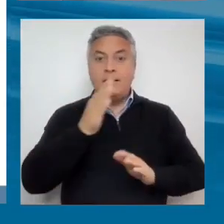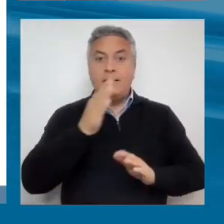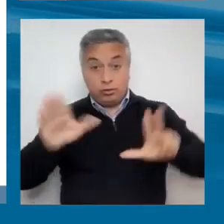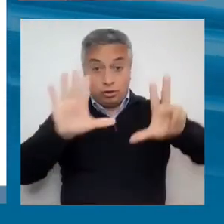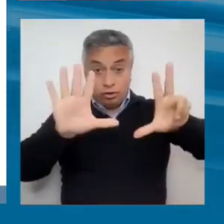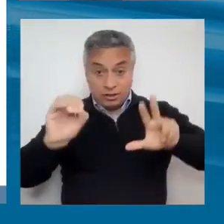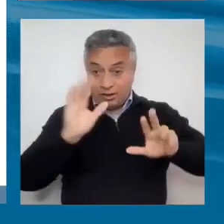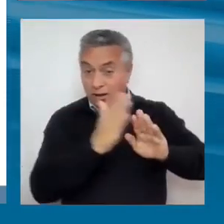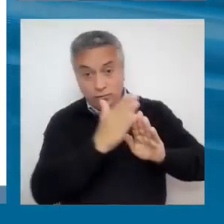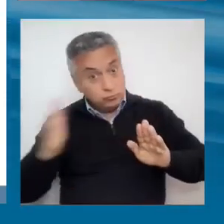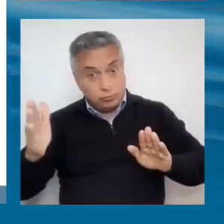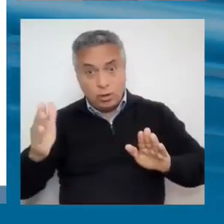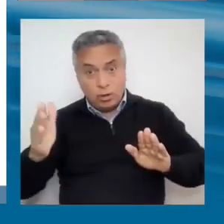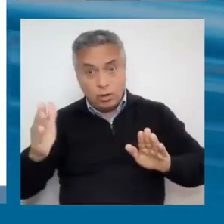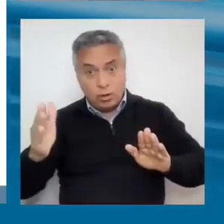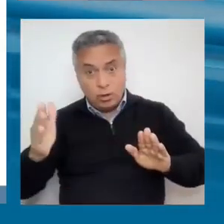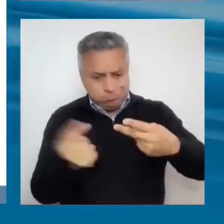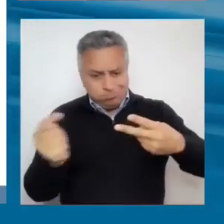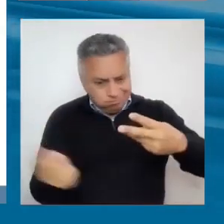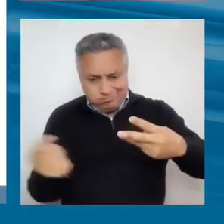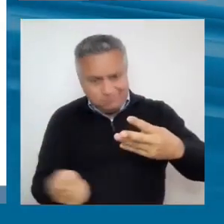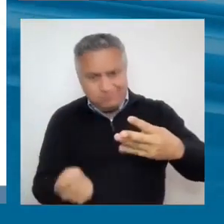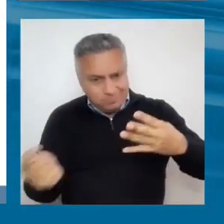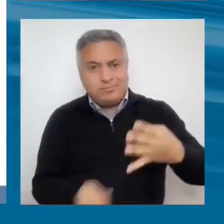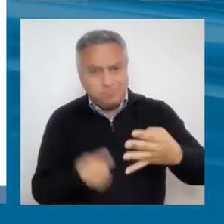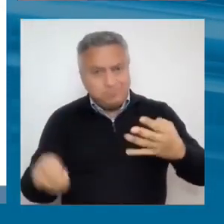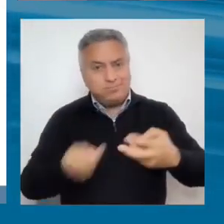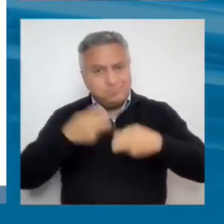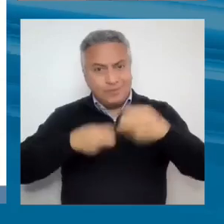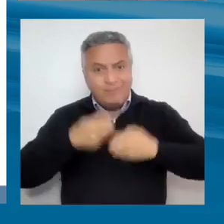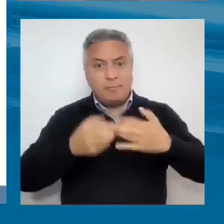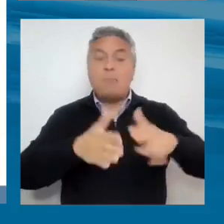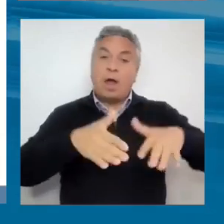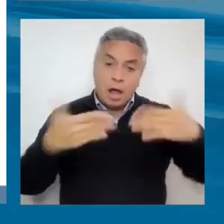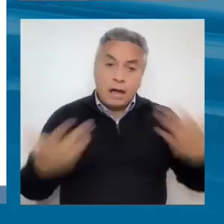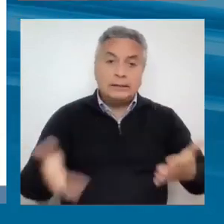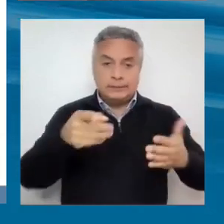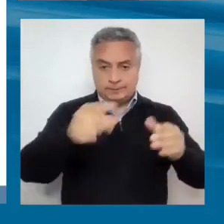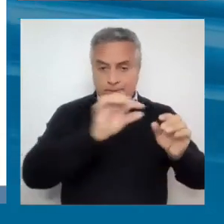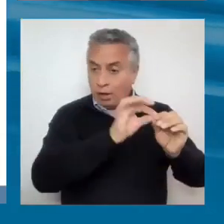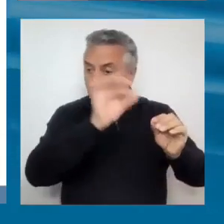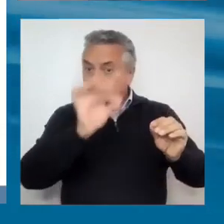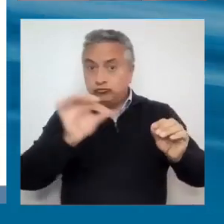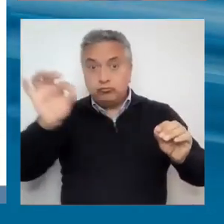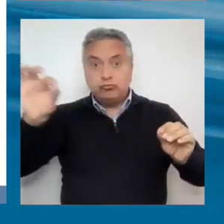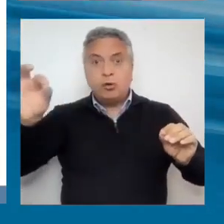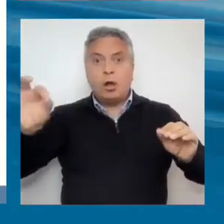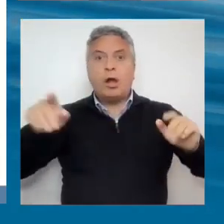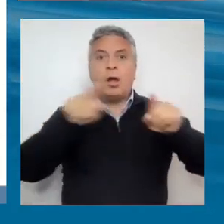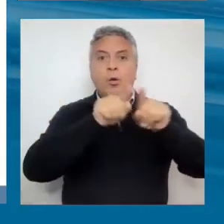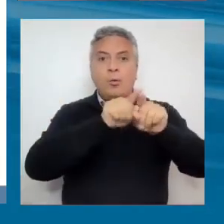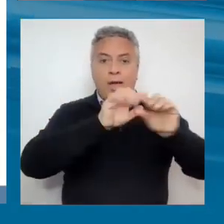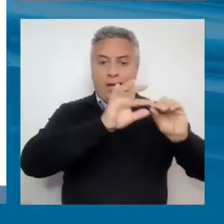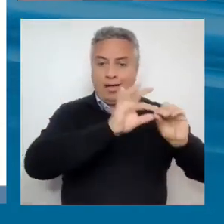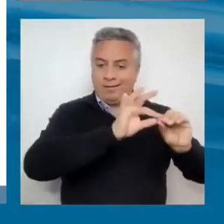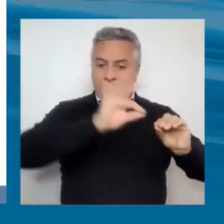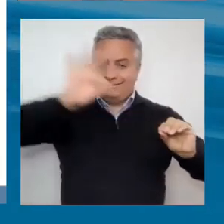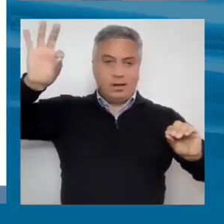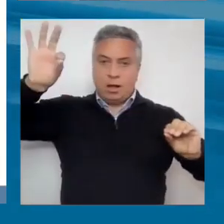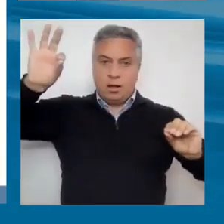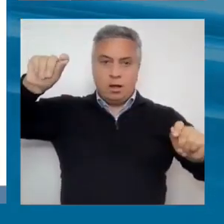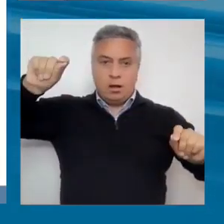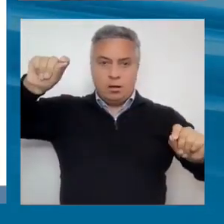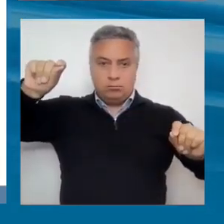bueno, con una serie de cosas, pero desde entonces la línea de productividad ha sido mucho más plana. Y hay un punto de